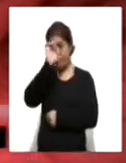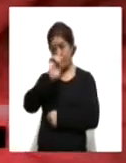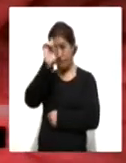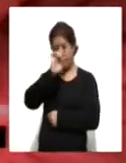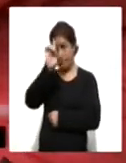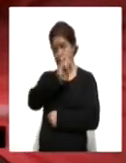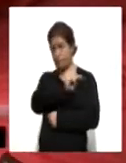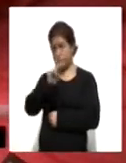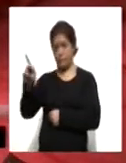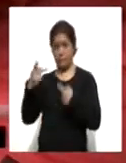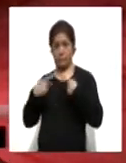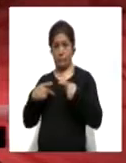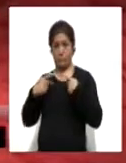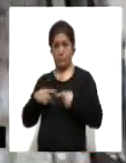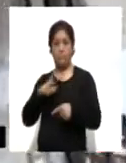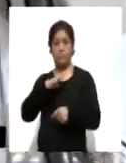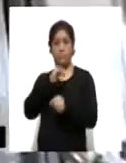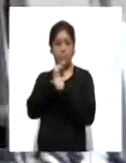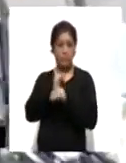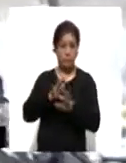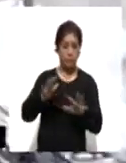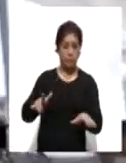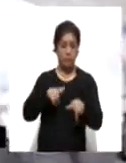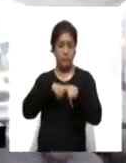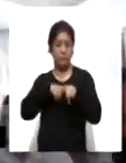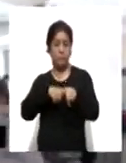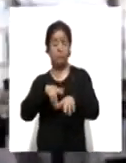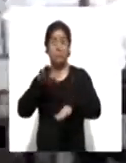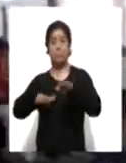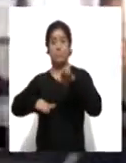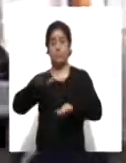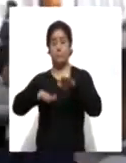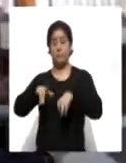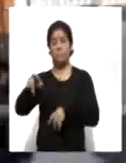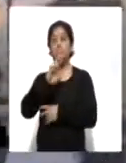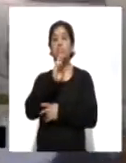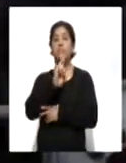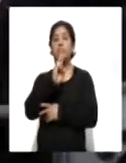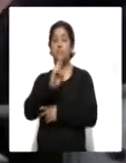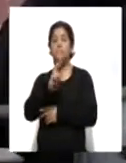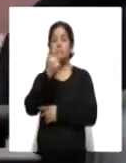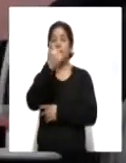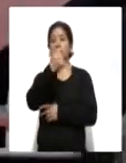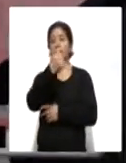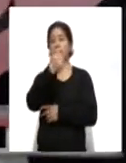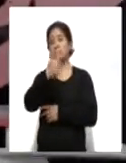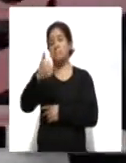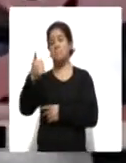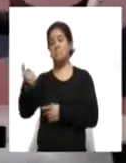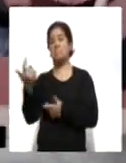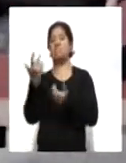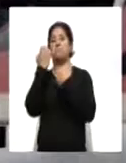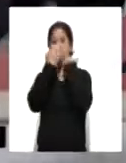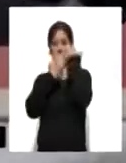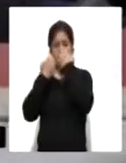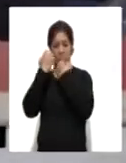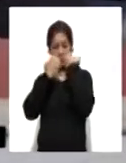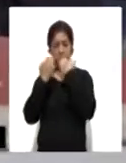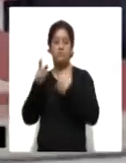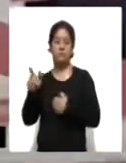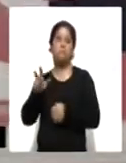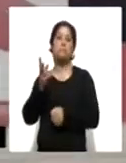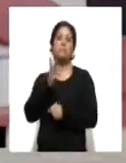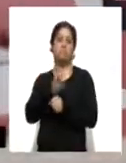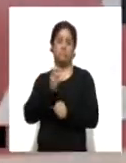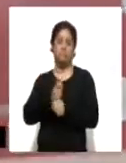persona, a quienes se les da el seguimiento necesario de acuerdo con los resultados que arroje cada estudio. Por ello se invita a la población a aprovechar